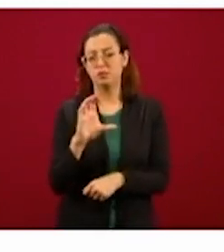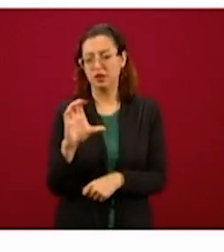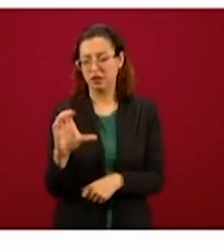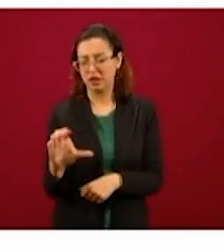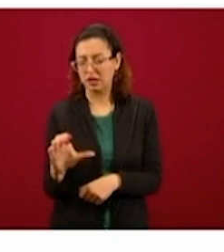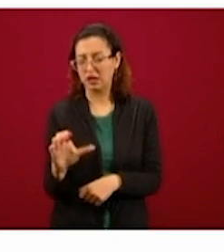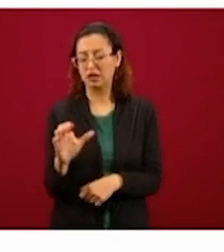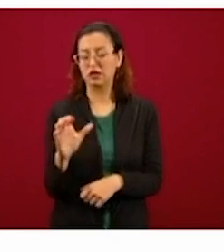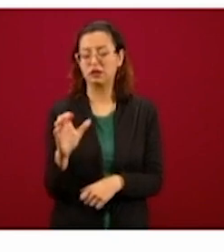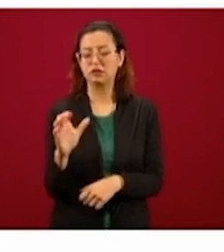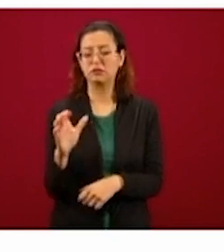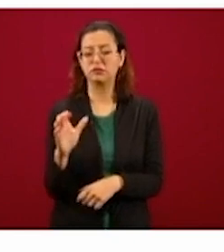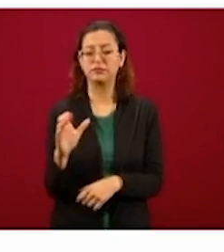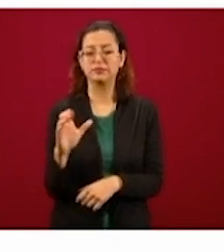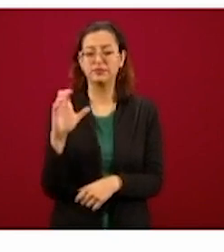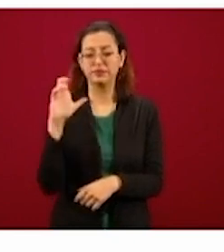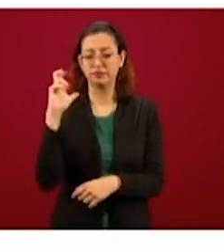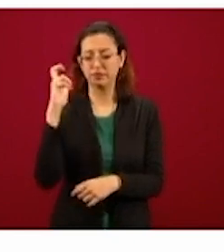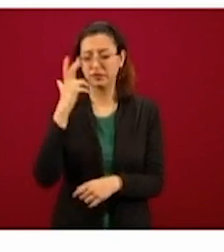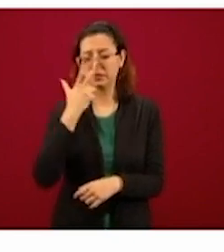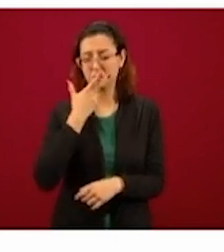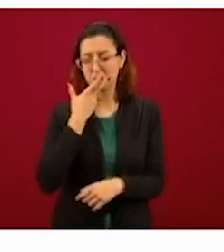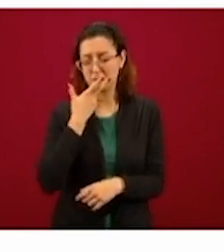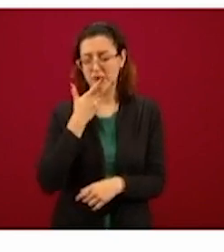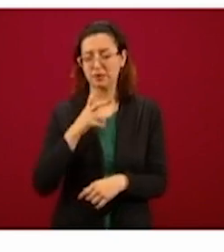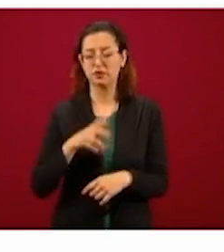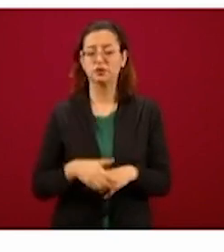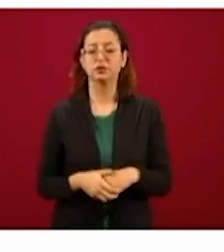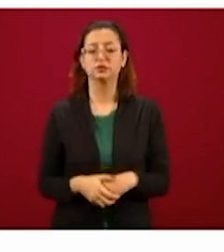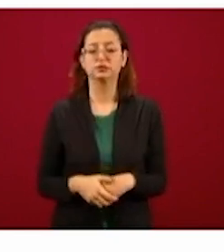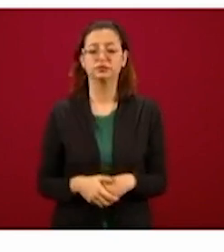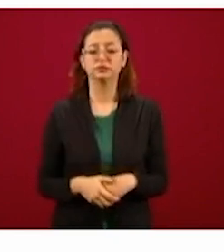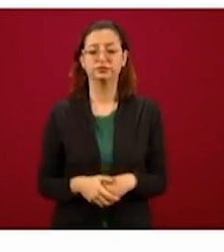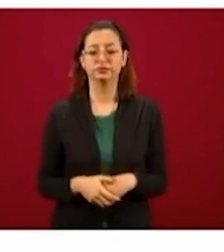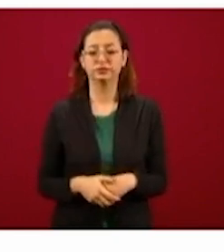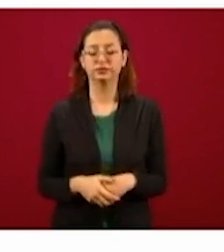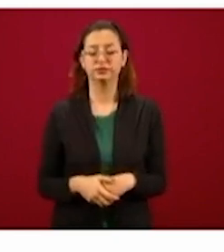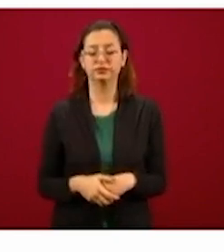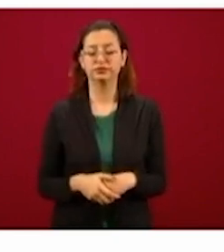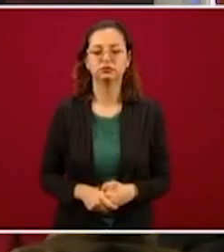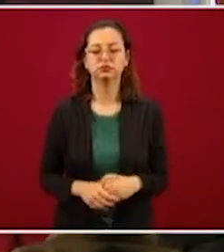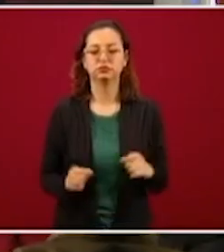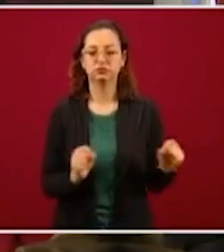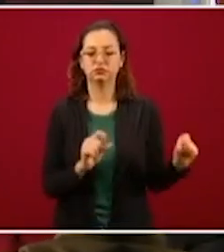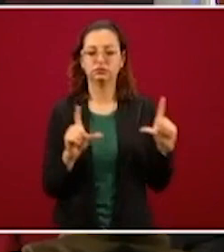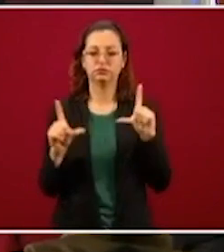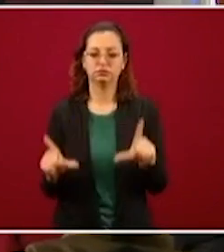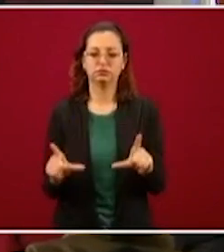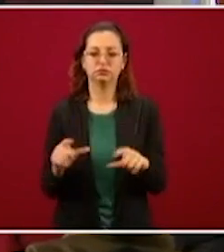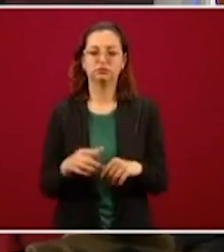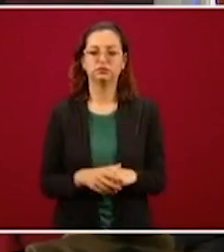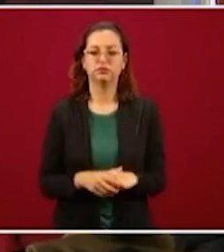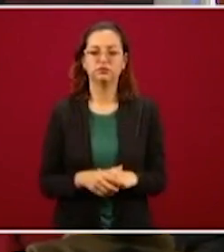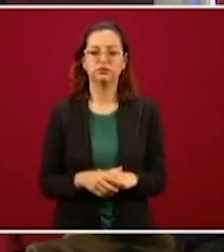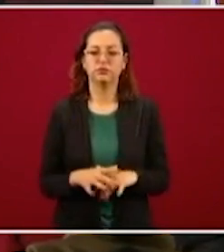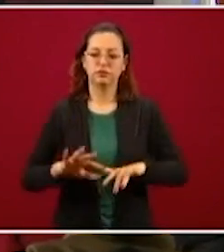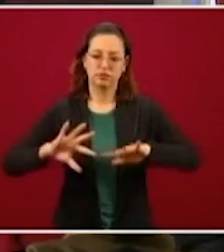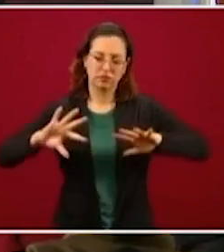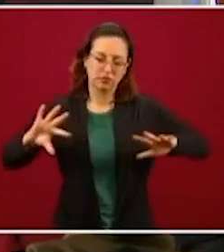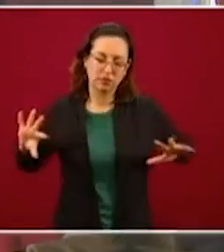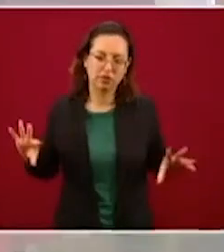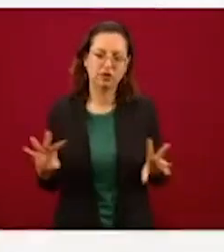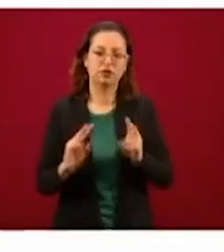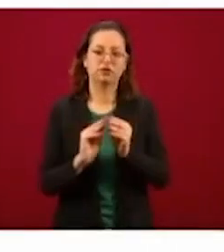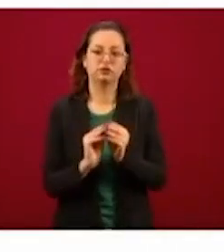Chihuahua. De acuerdo con el informe de Seguridad Nacional, el robo también lleva tendencia a la